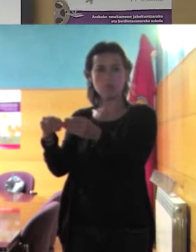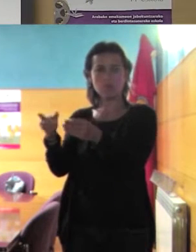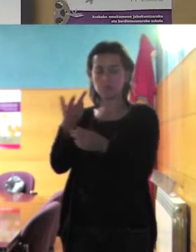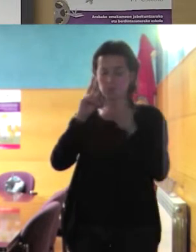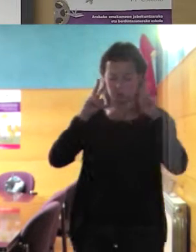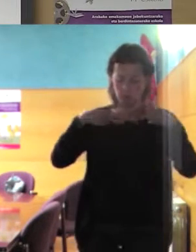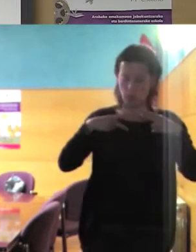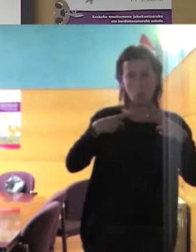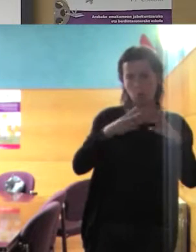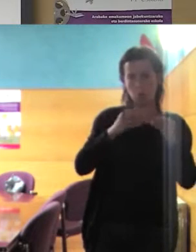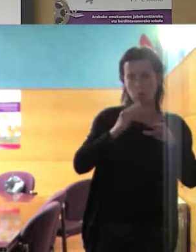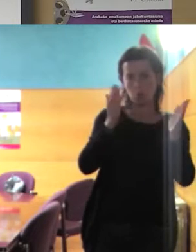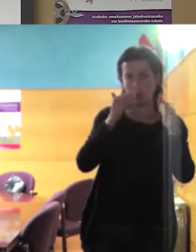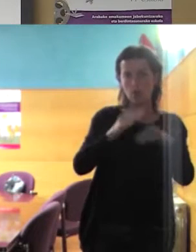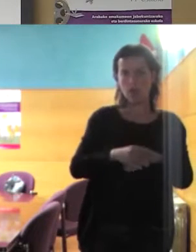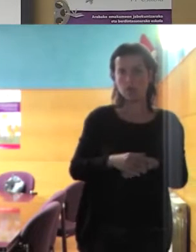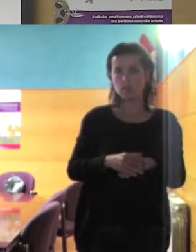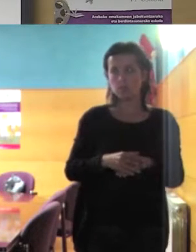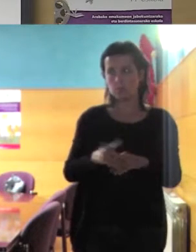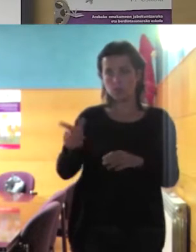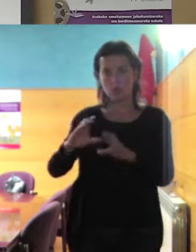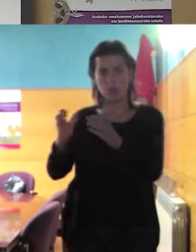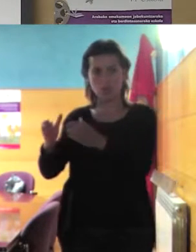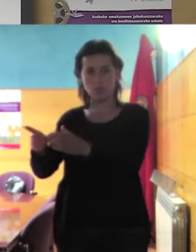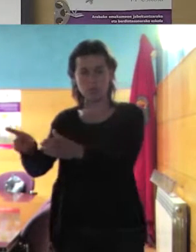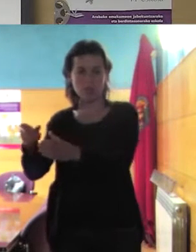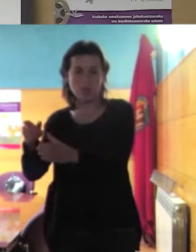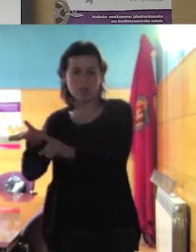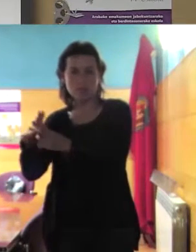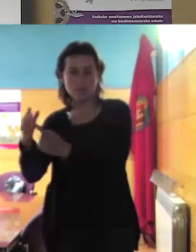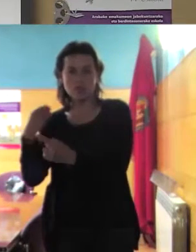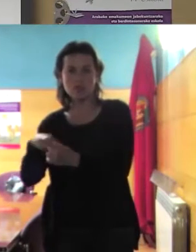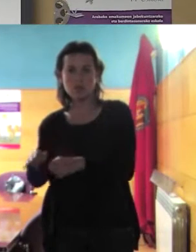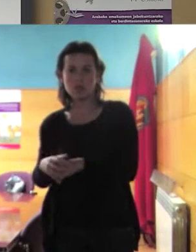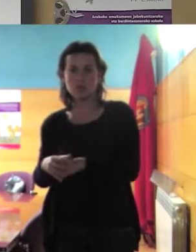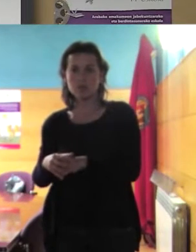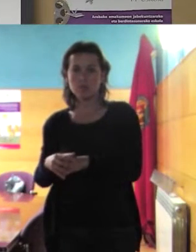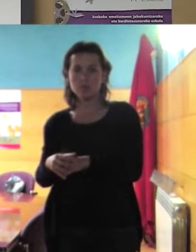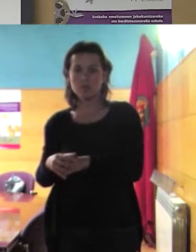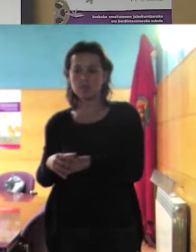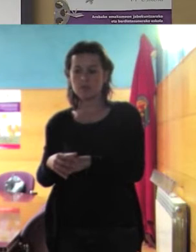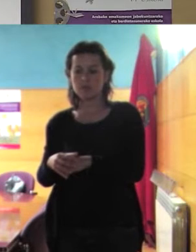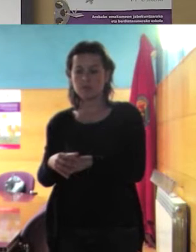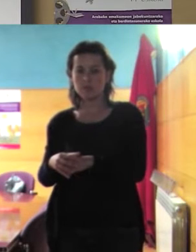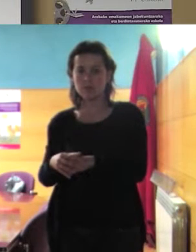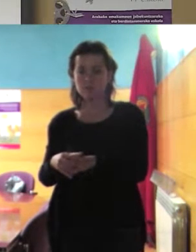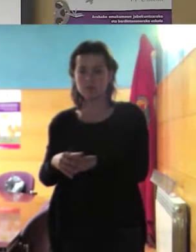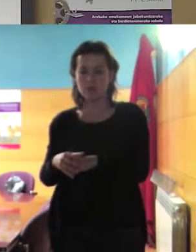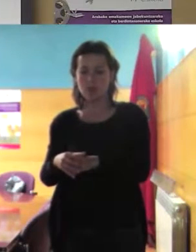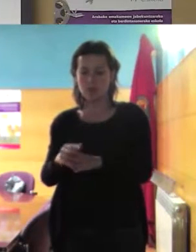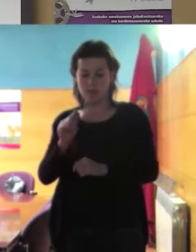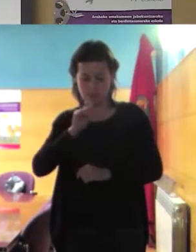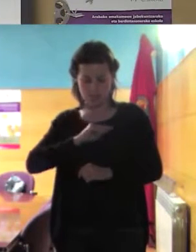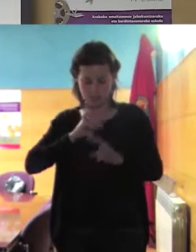y a ellas también les pasa eso que la conciencia que nosotras tenemos de lo que nos pasa es muy diversa